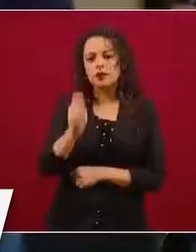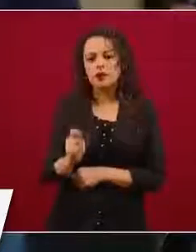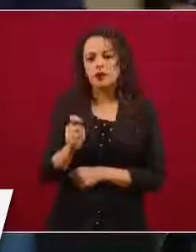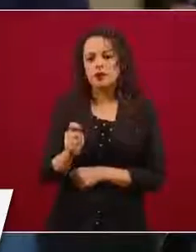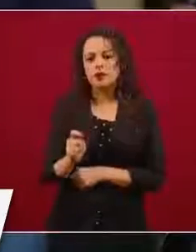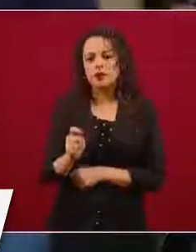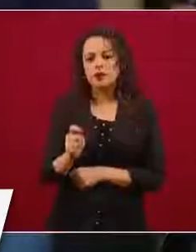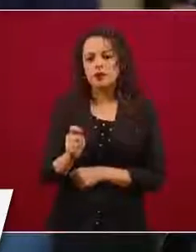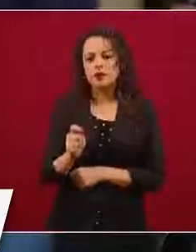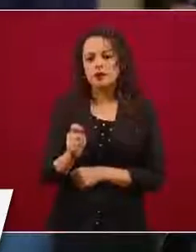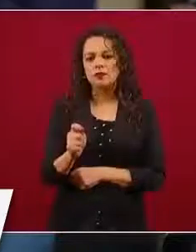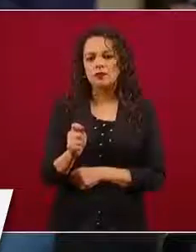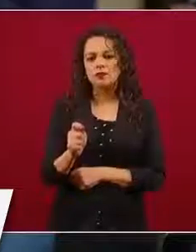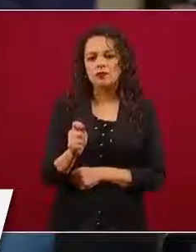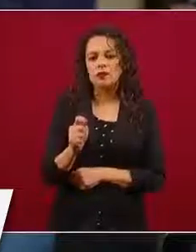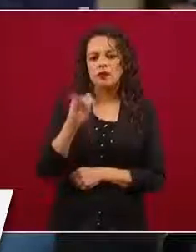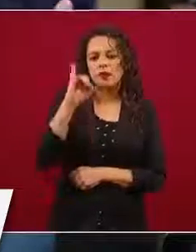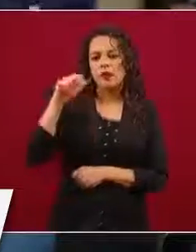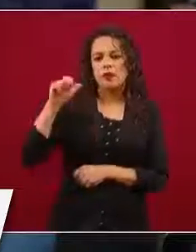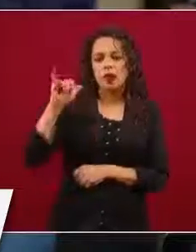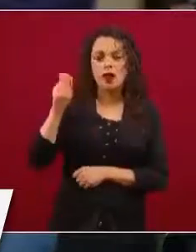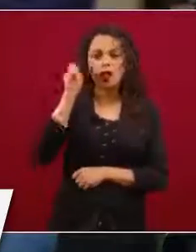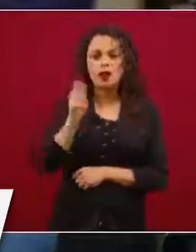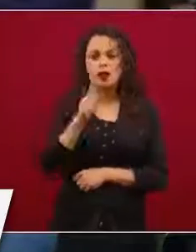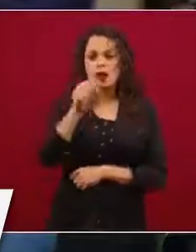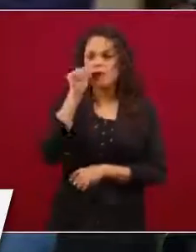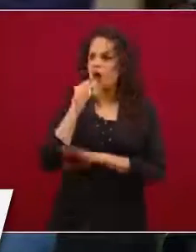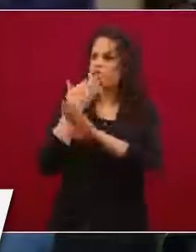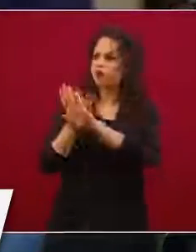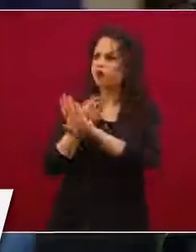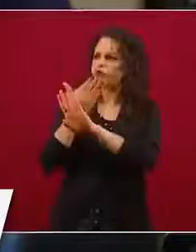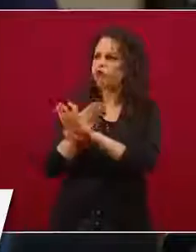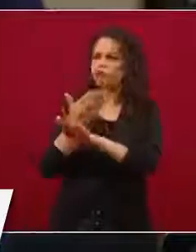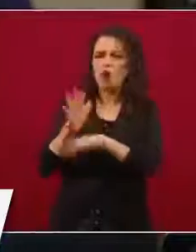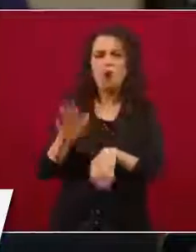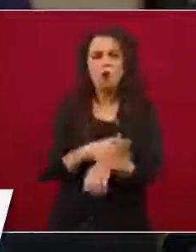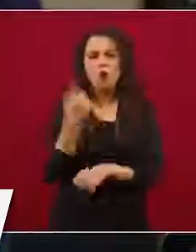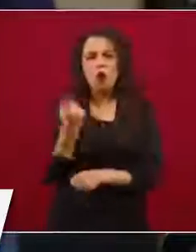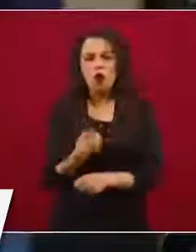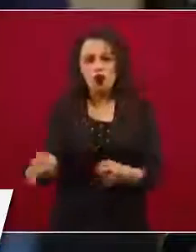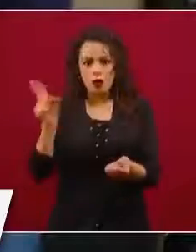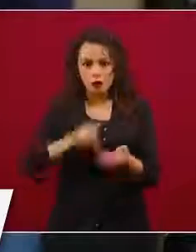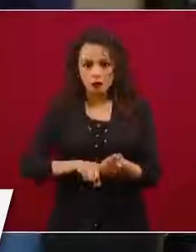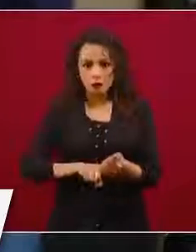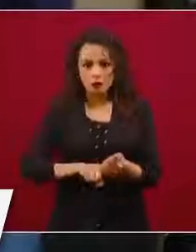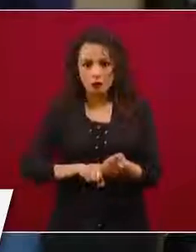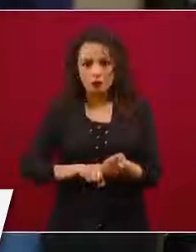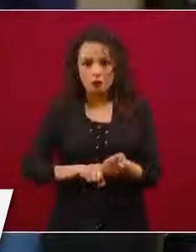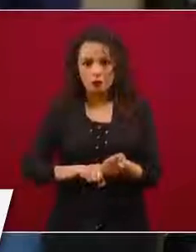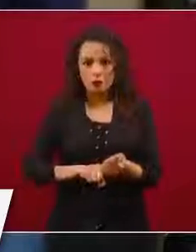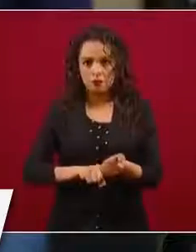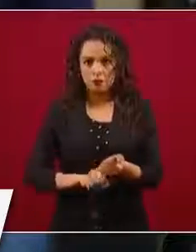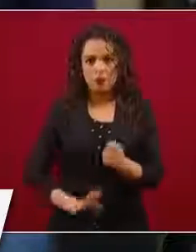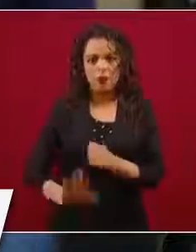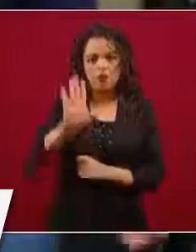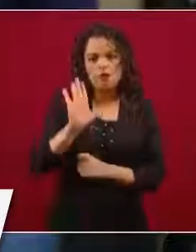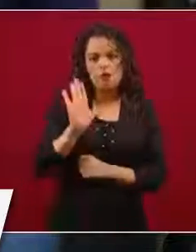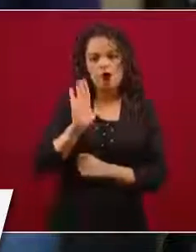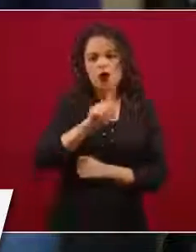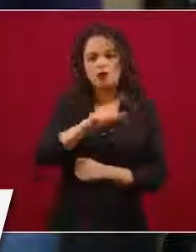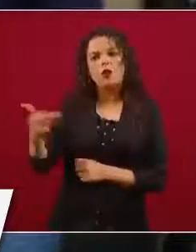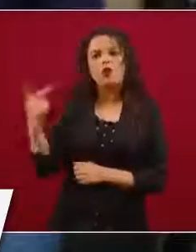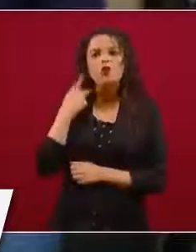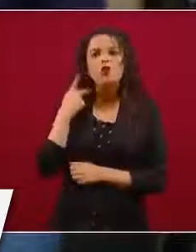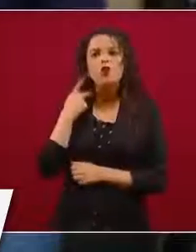Acceso a la Información, que es producto de una negociación, de una deliberación política de muchos